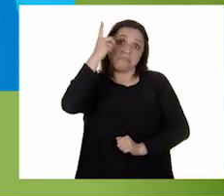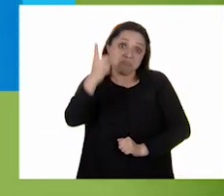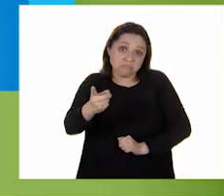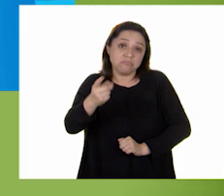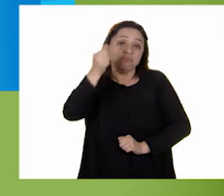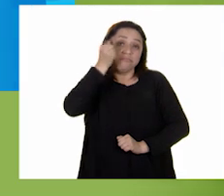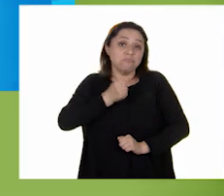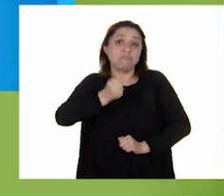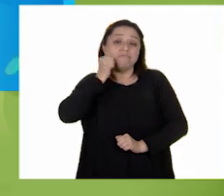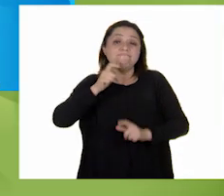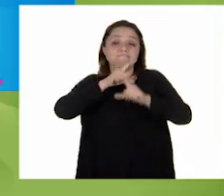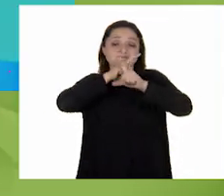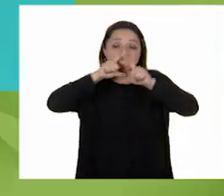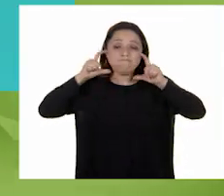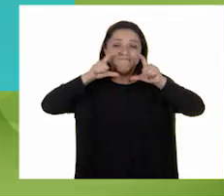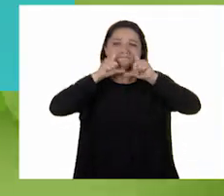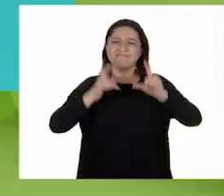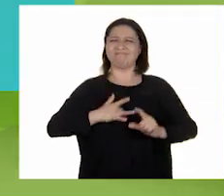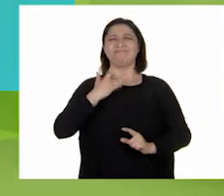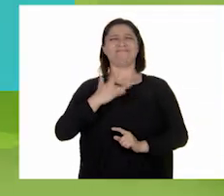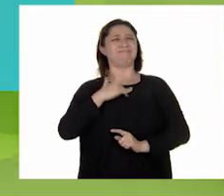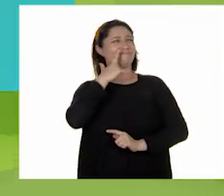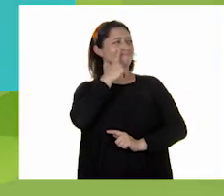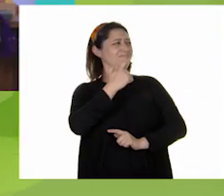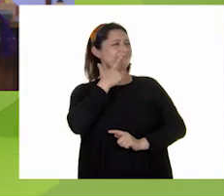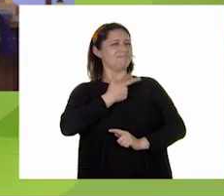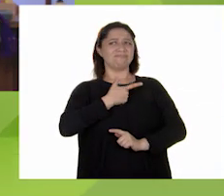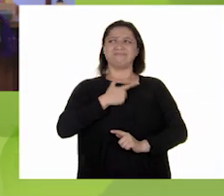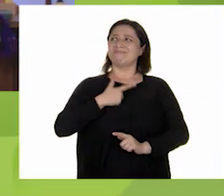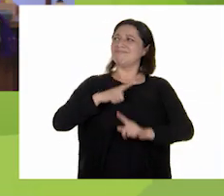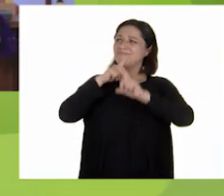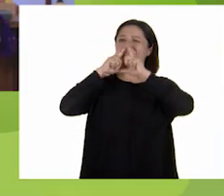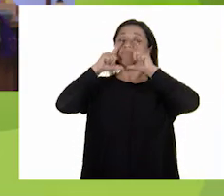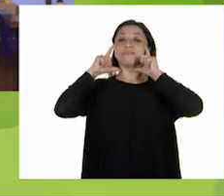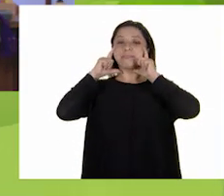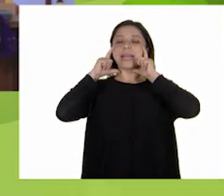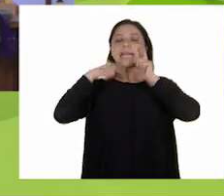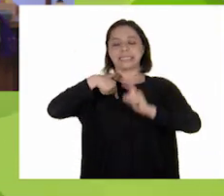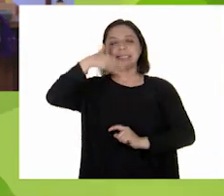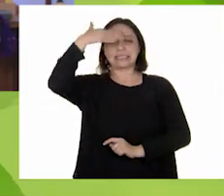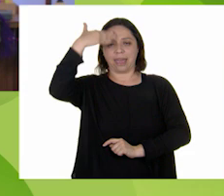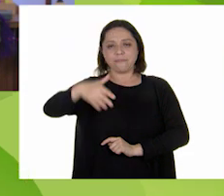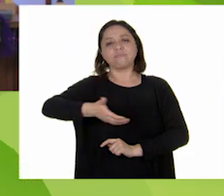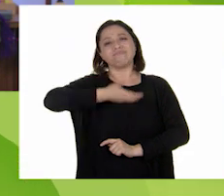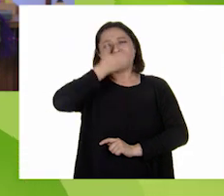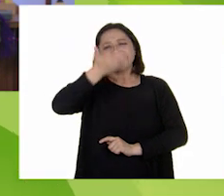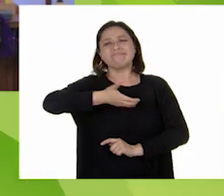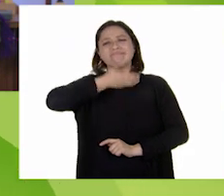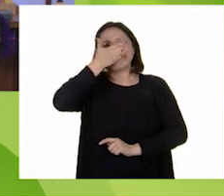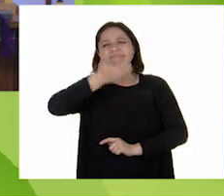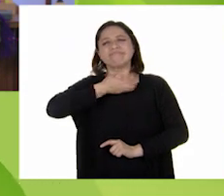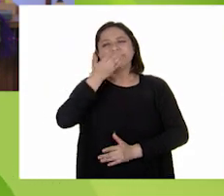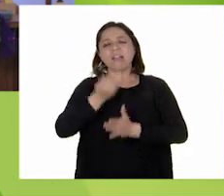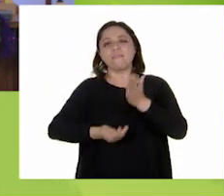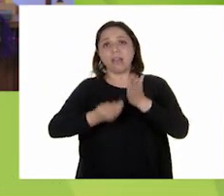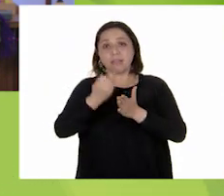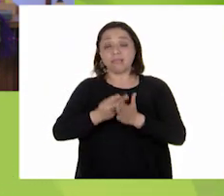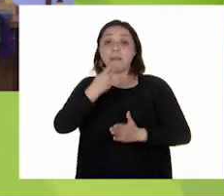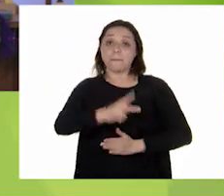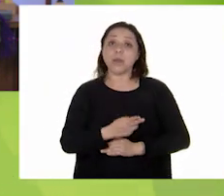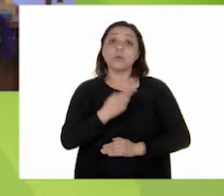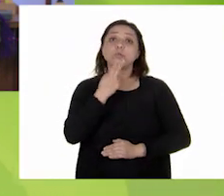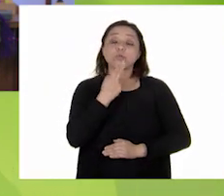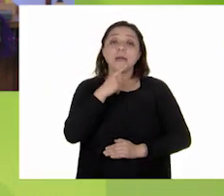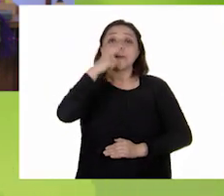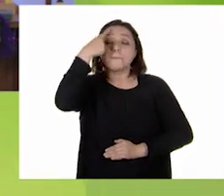usar mascarilla y se siente raro. Sabemos que hay cosas a las que nos podemos tardar en acostumbrarnos, pero también sirve para